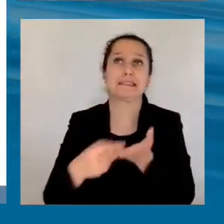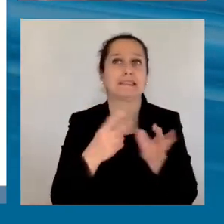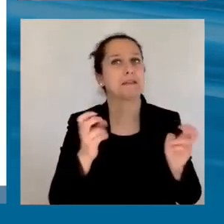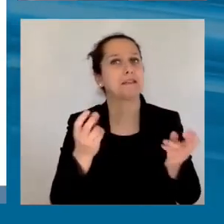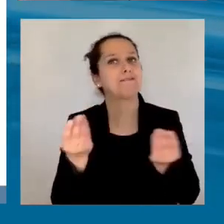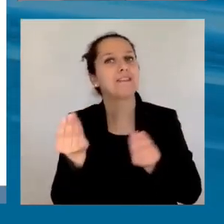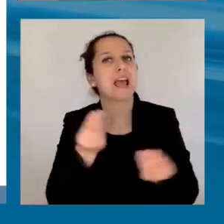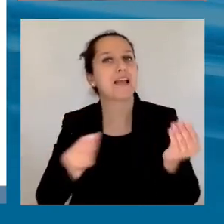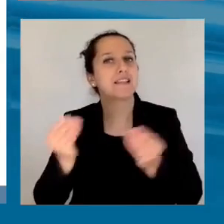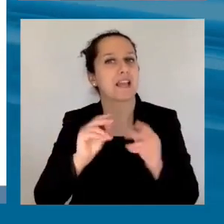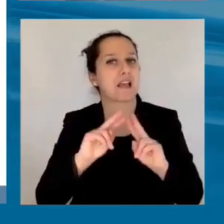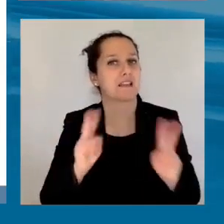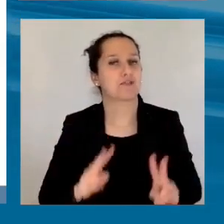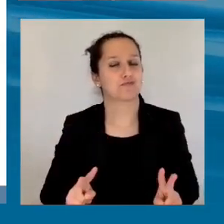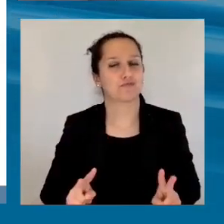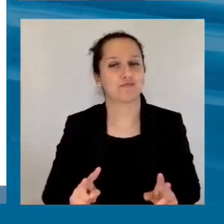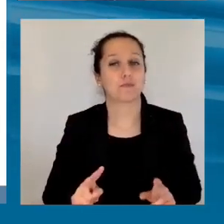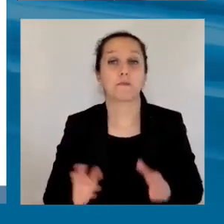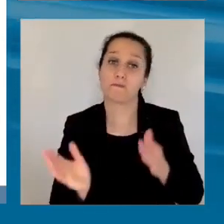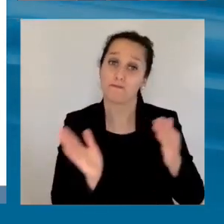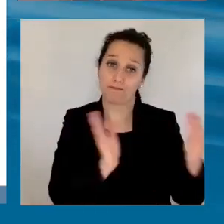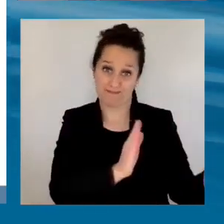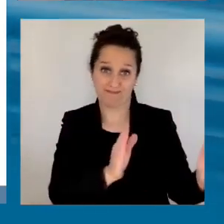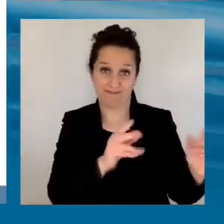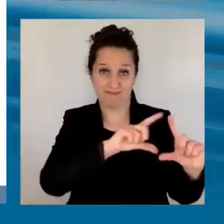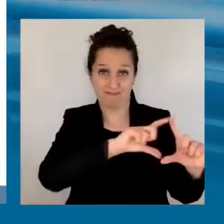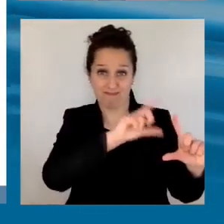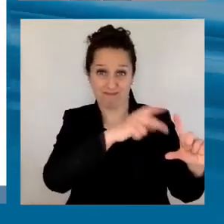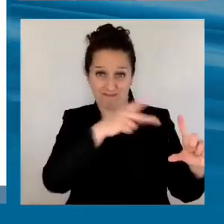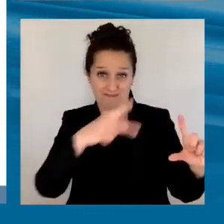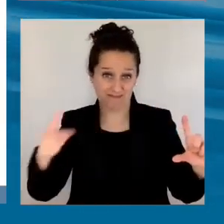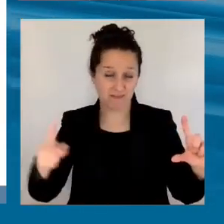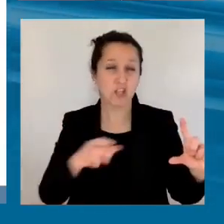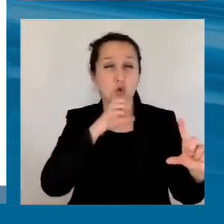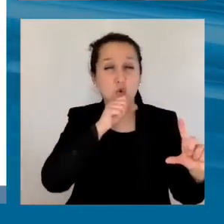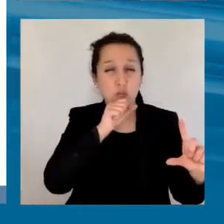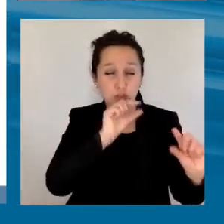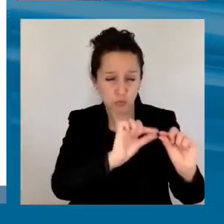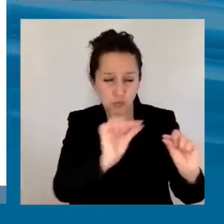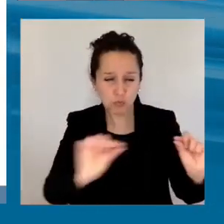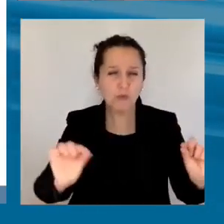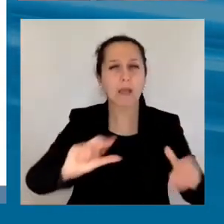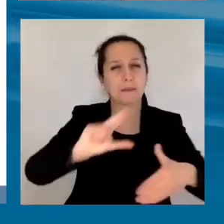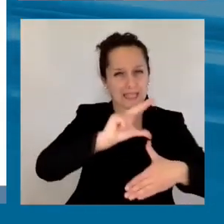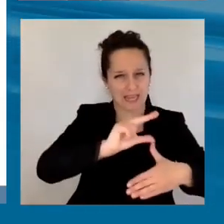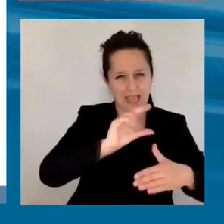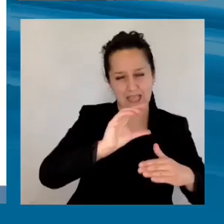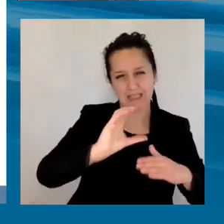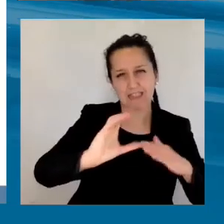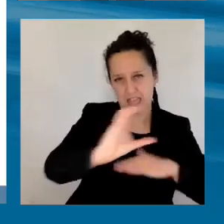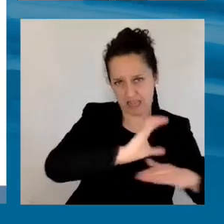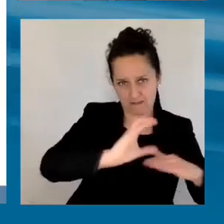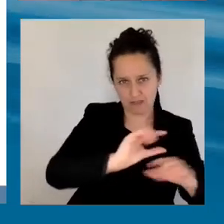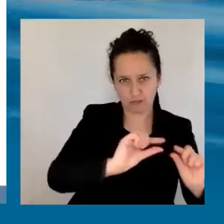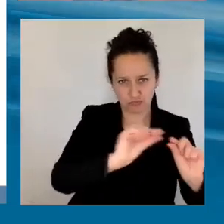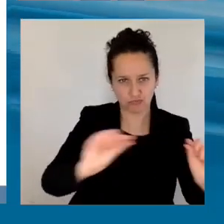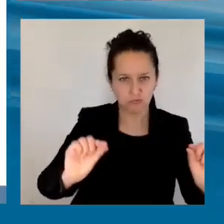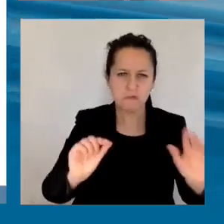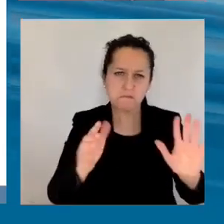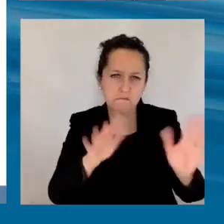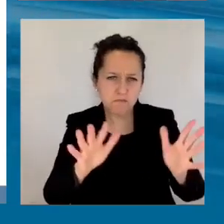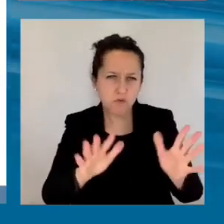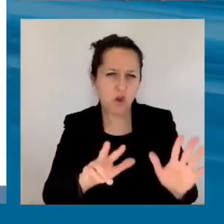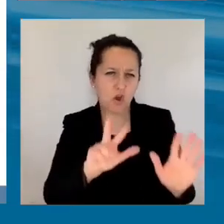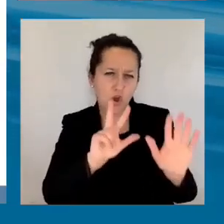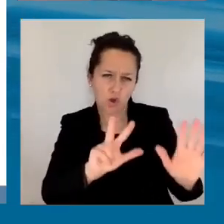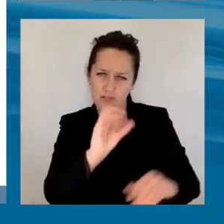los ingresos tributarios, el gráfico de la izquierda tiene en anaranjado América Latina y el Caribe, como ustedes ven del 80, 90,